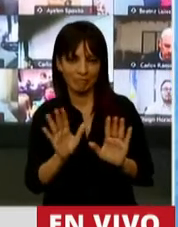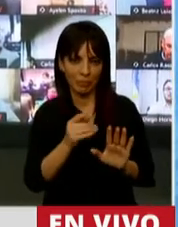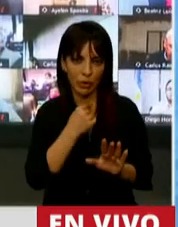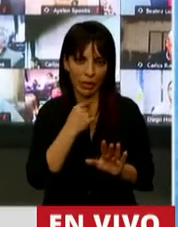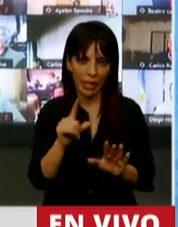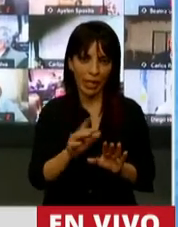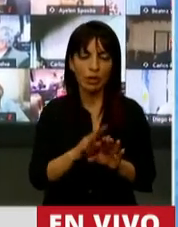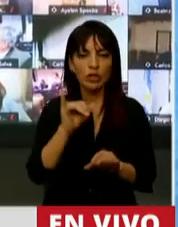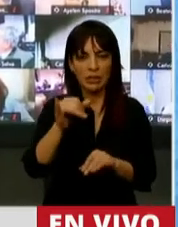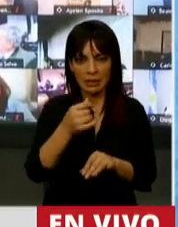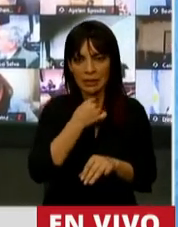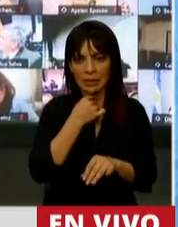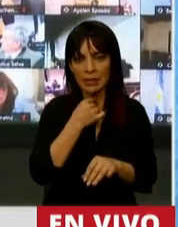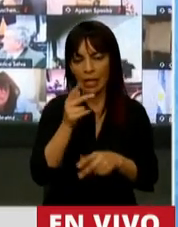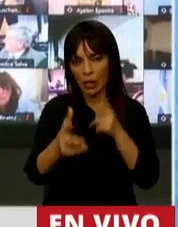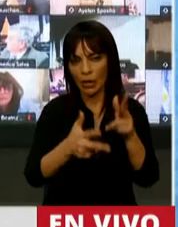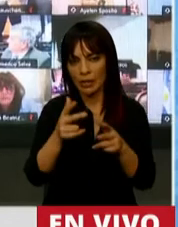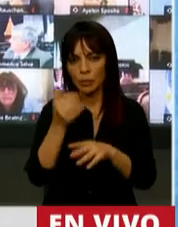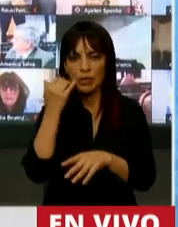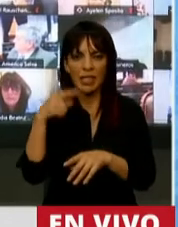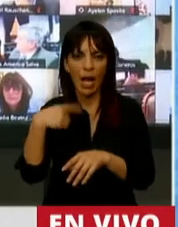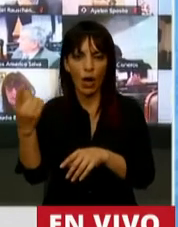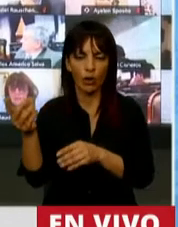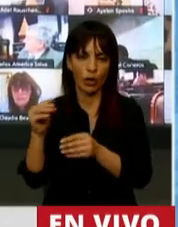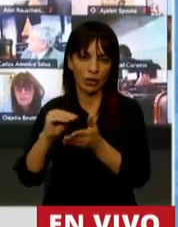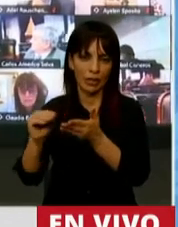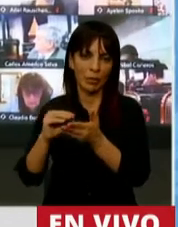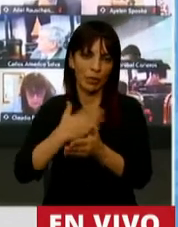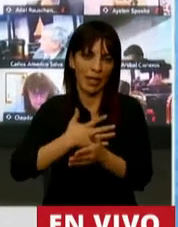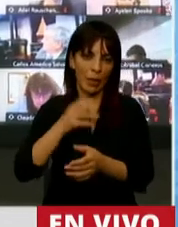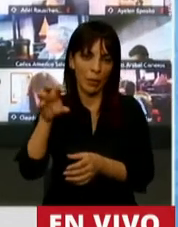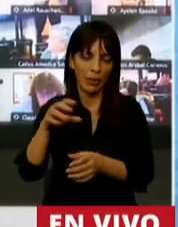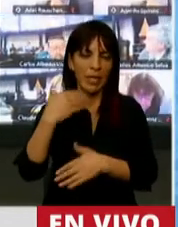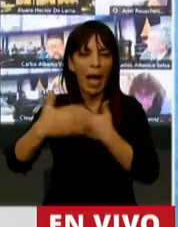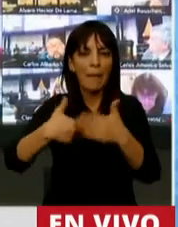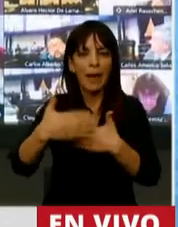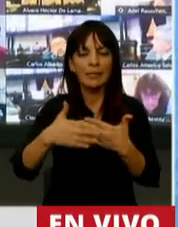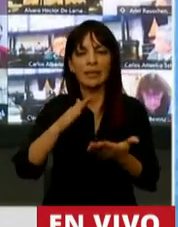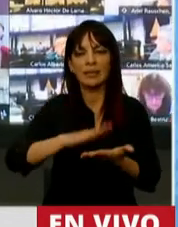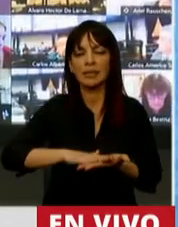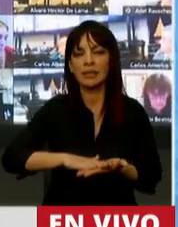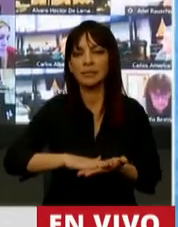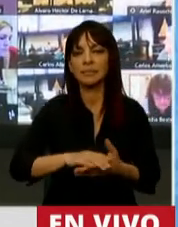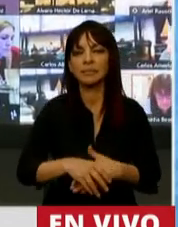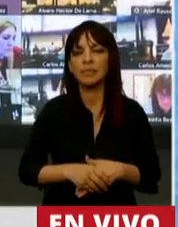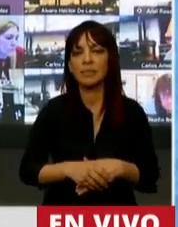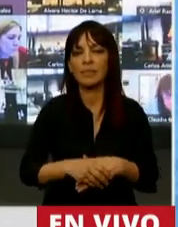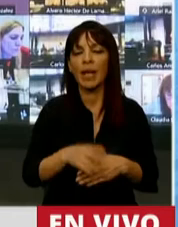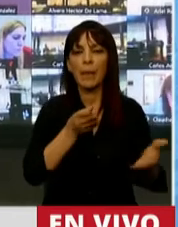quiero destacar sí porque ya se ha dicho por diputados de mi provincia los avances que en materia de